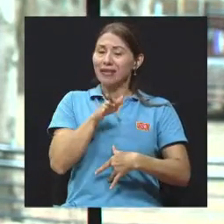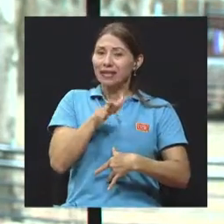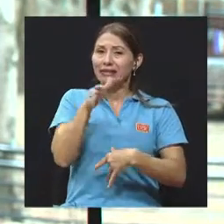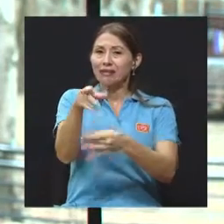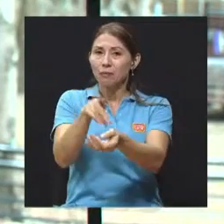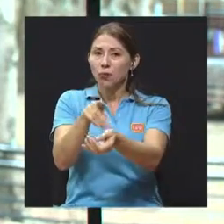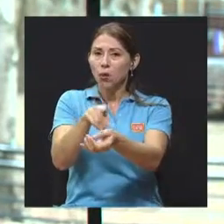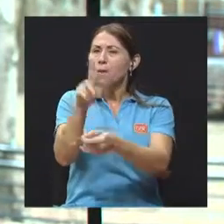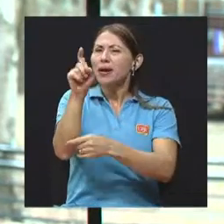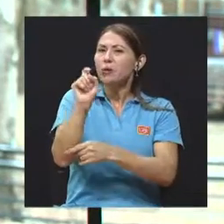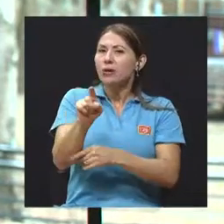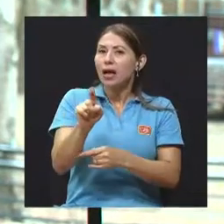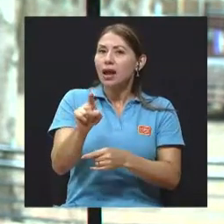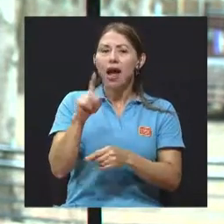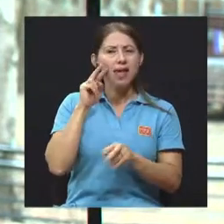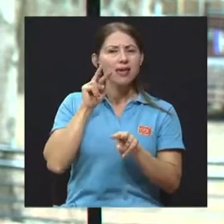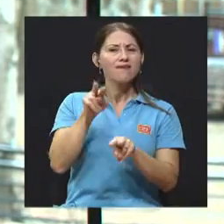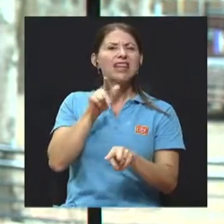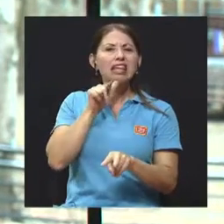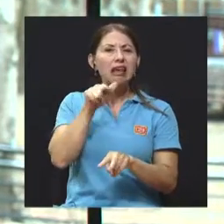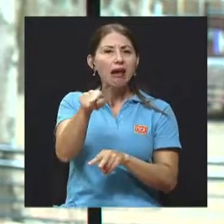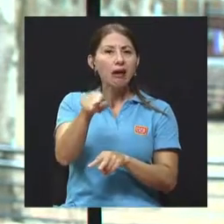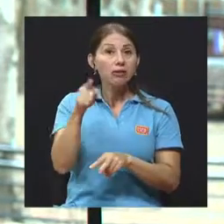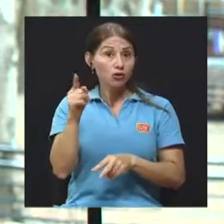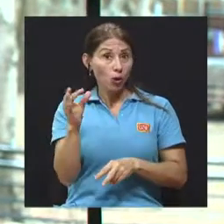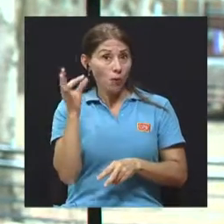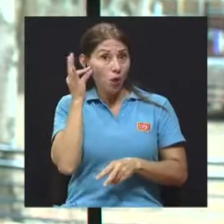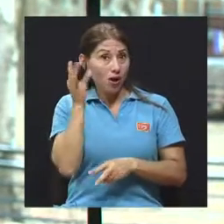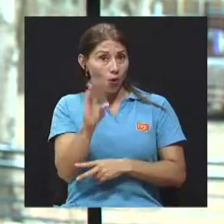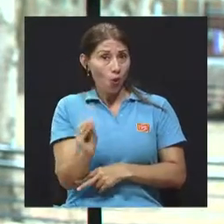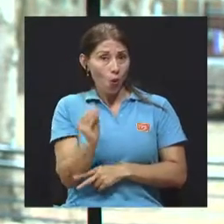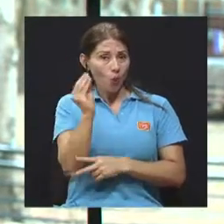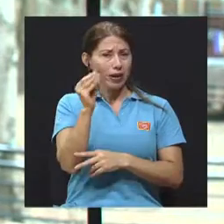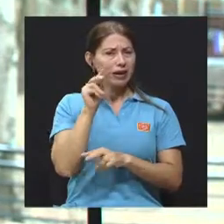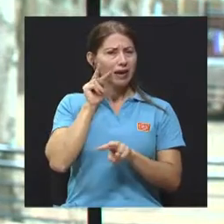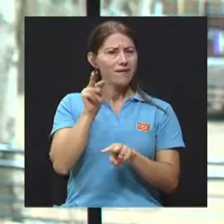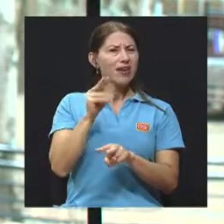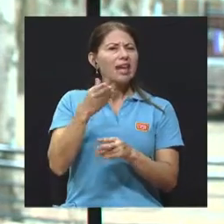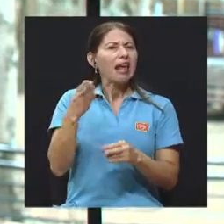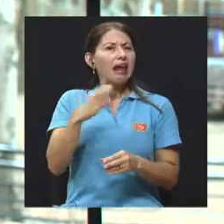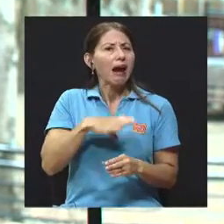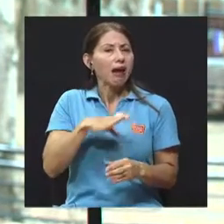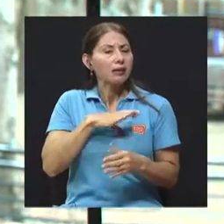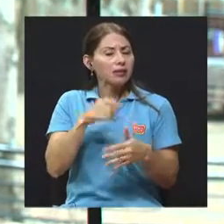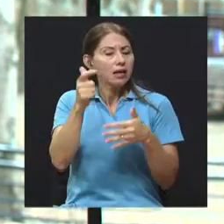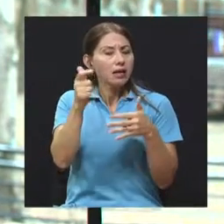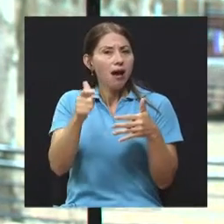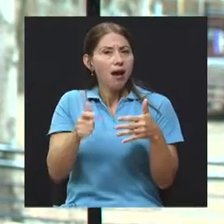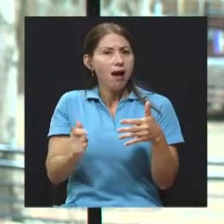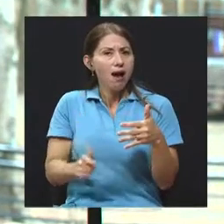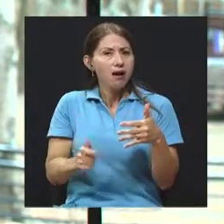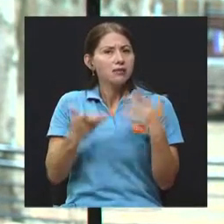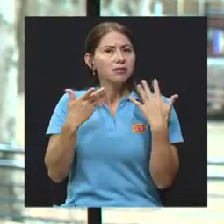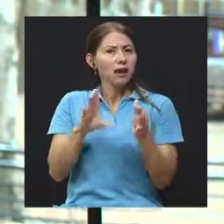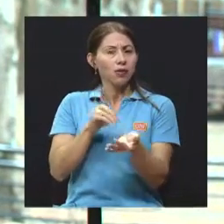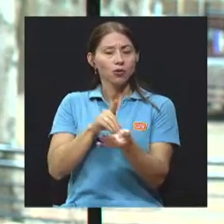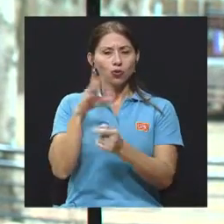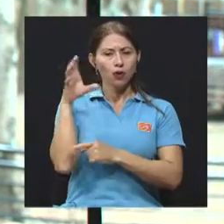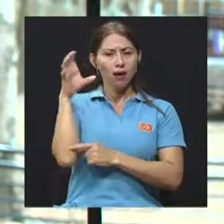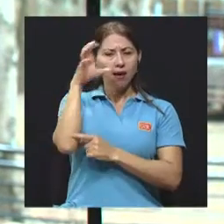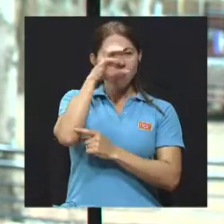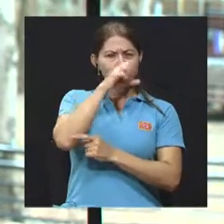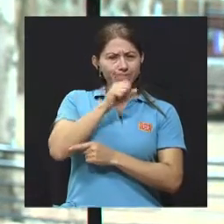si será una mujer, joven, qué es lo más usual, tiene alguna manifestación de las más usuales, y si ya lo examina, la hay sospecha,